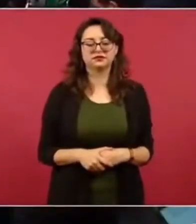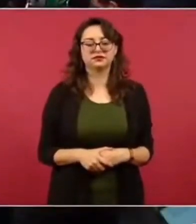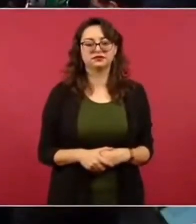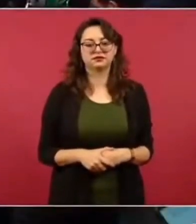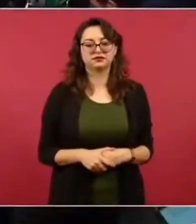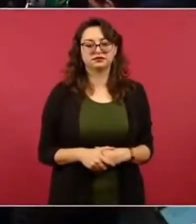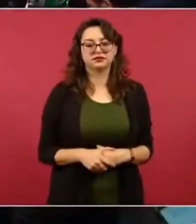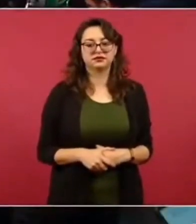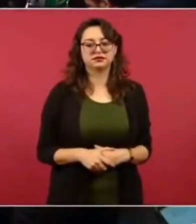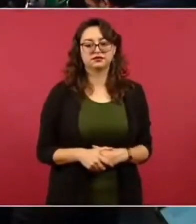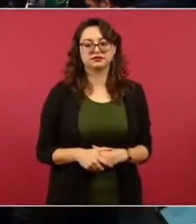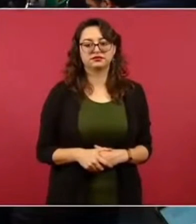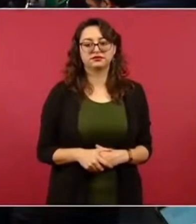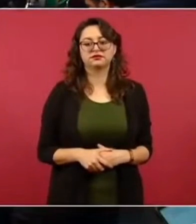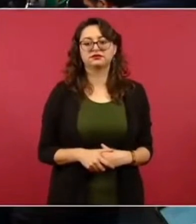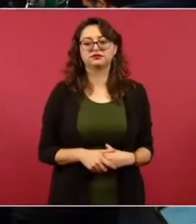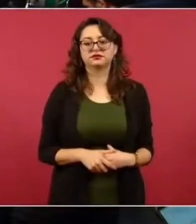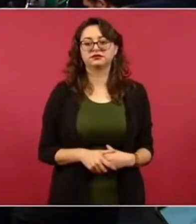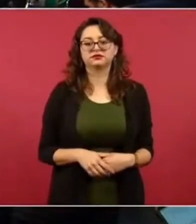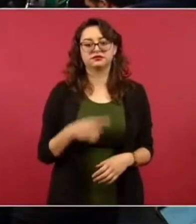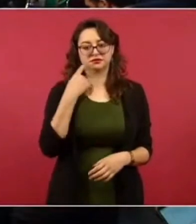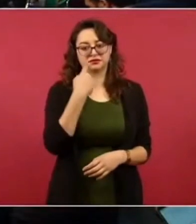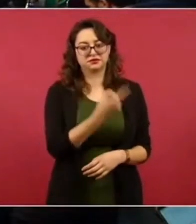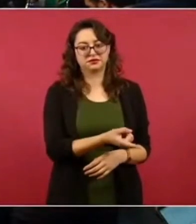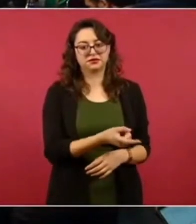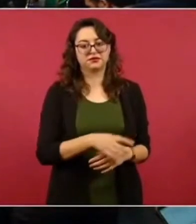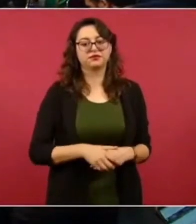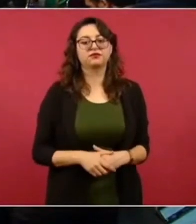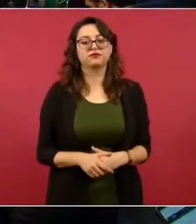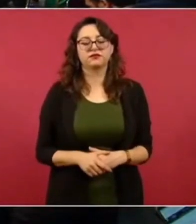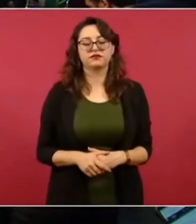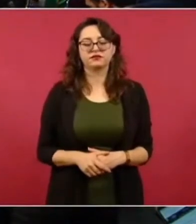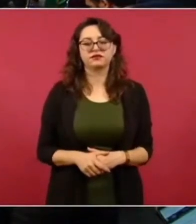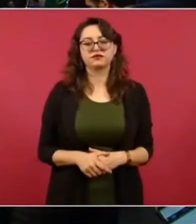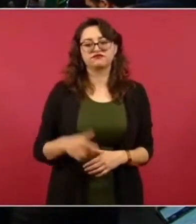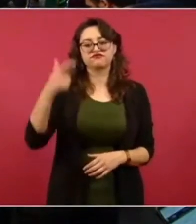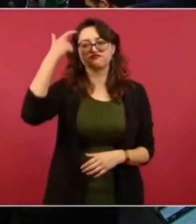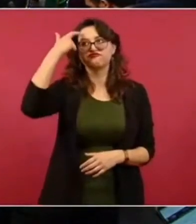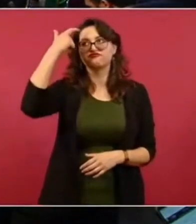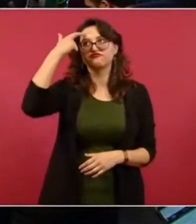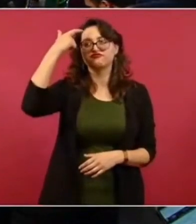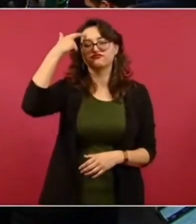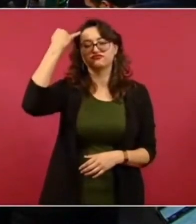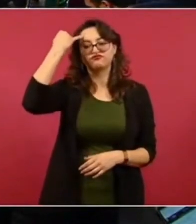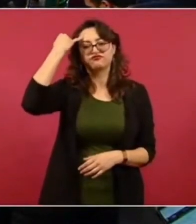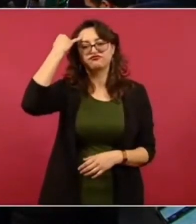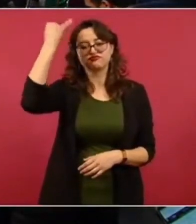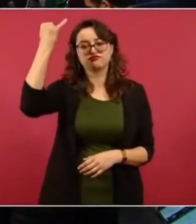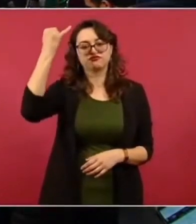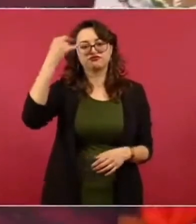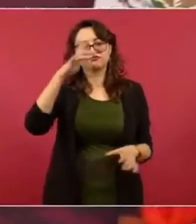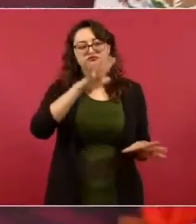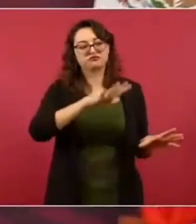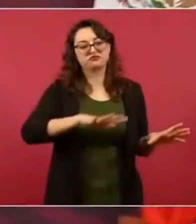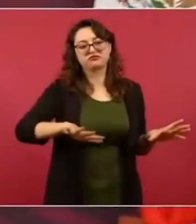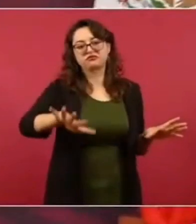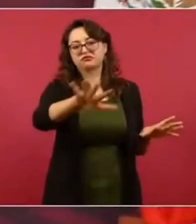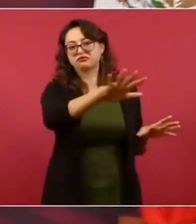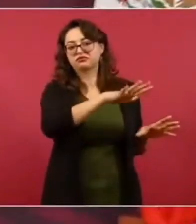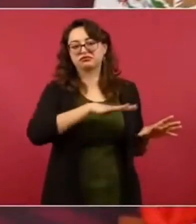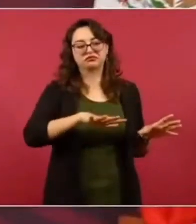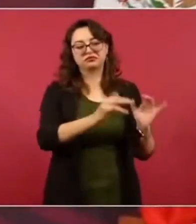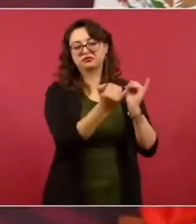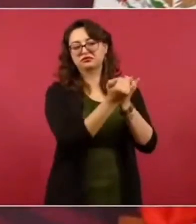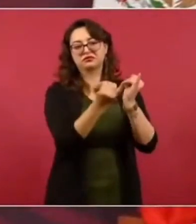Pero miren lo que dice. Esta es la, ya, es la decadencia. Por eso